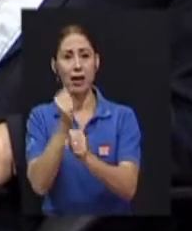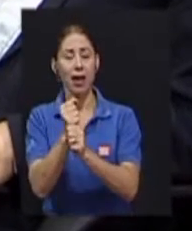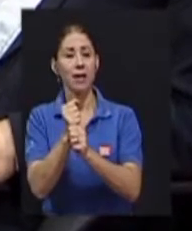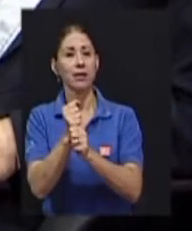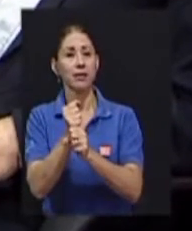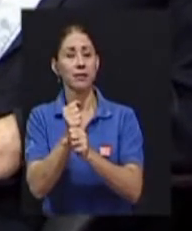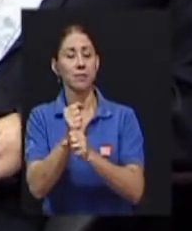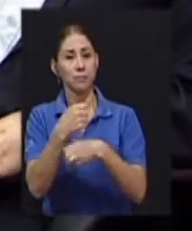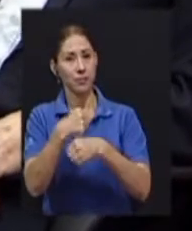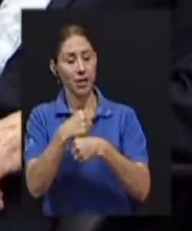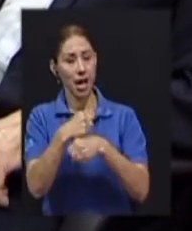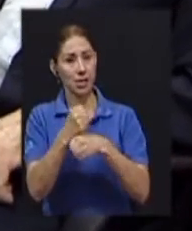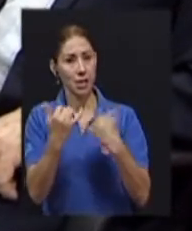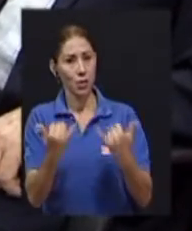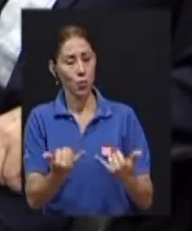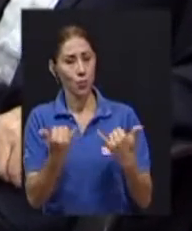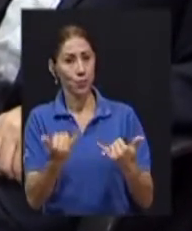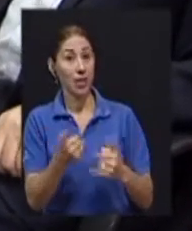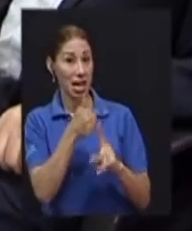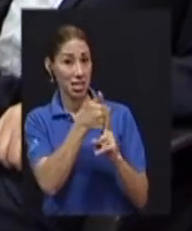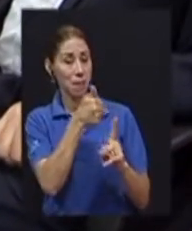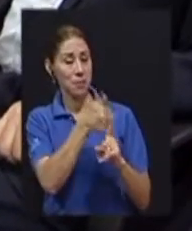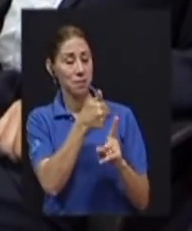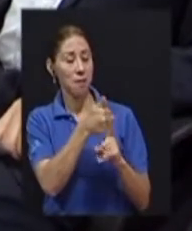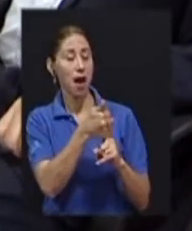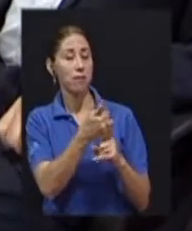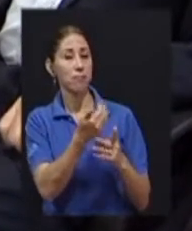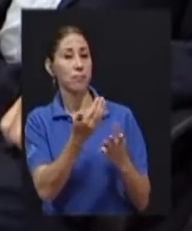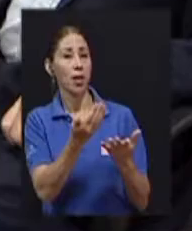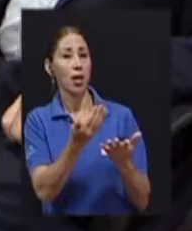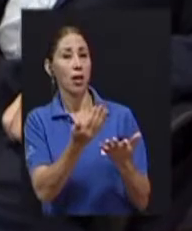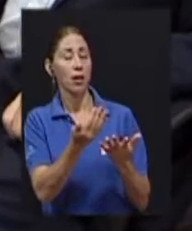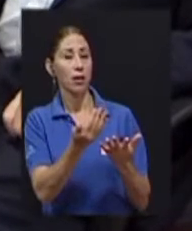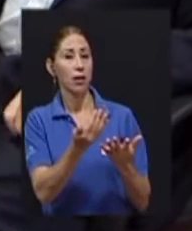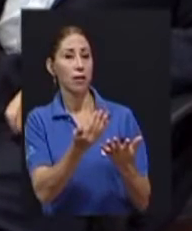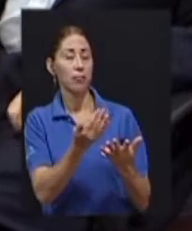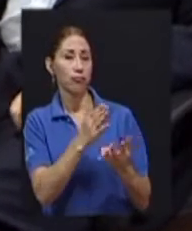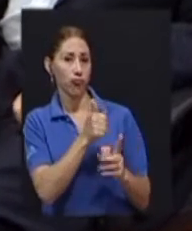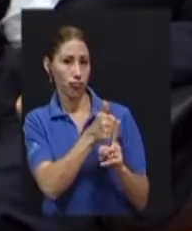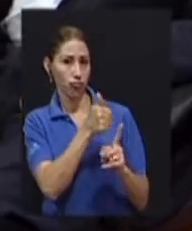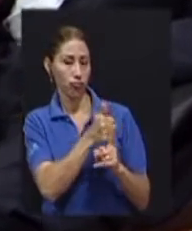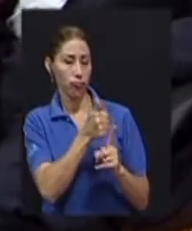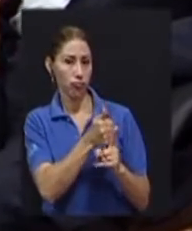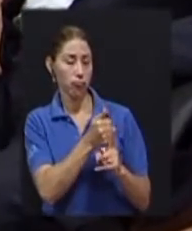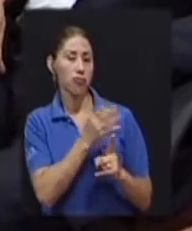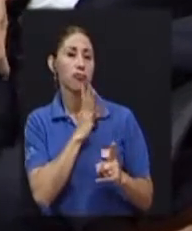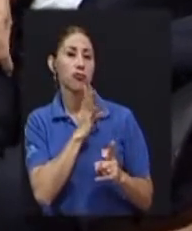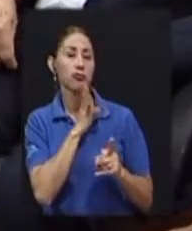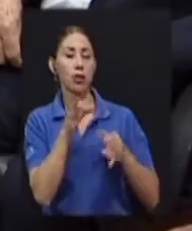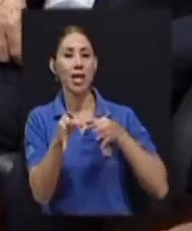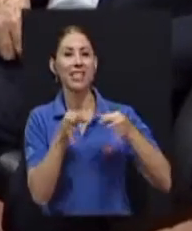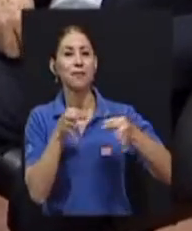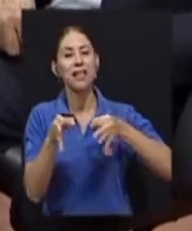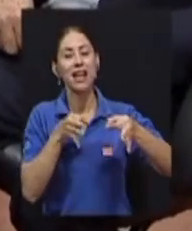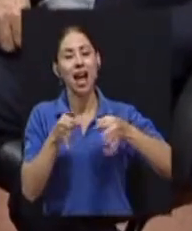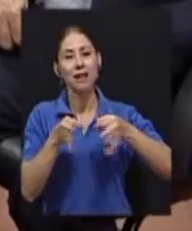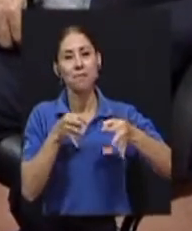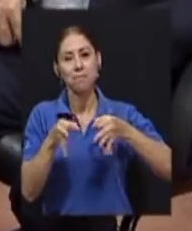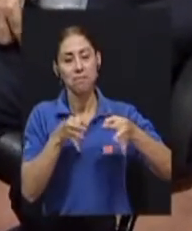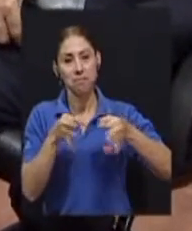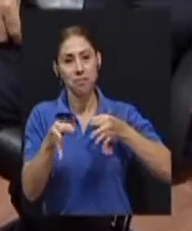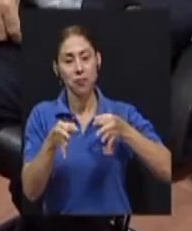y ella misma nos va a, de viva voz, a explicar las